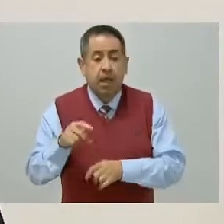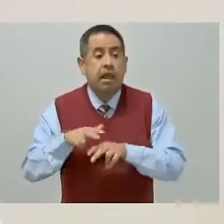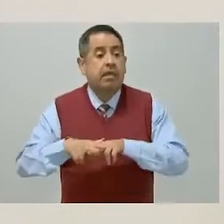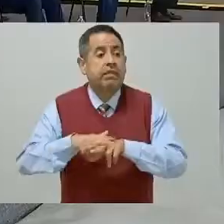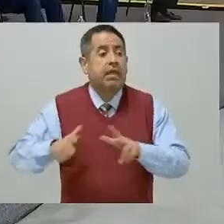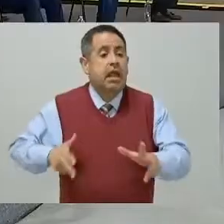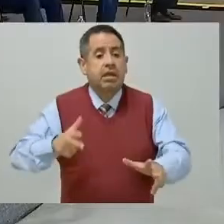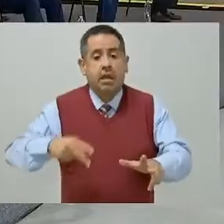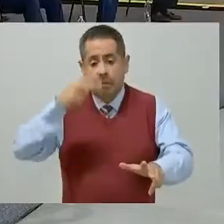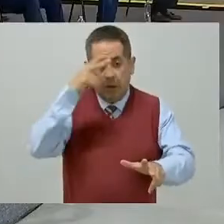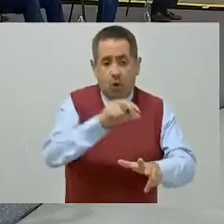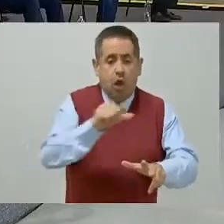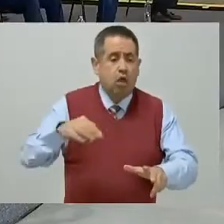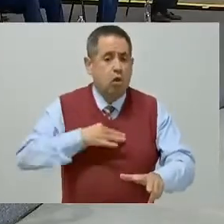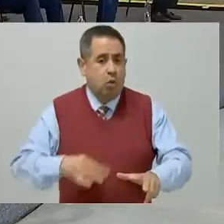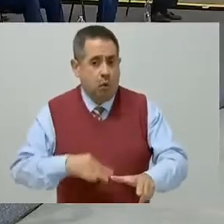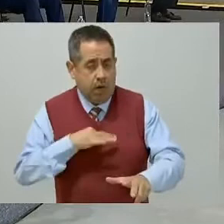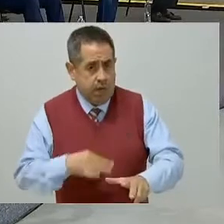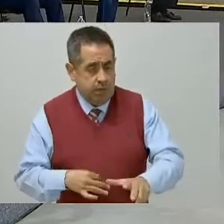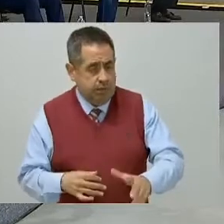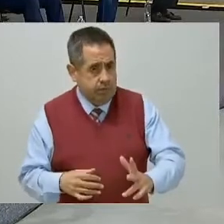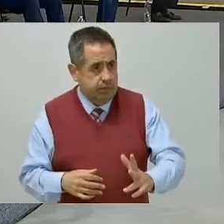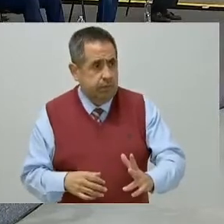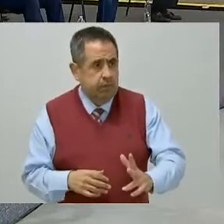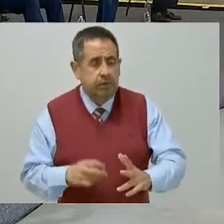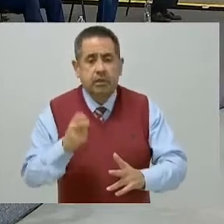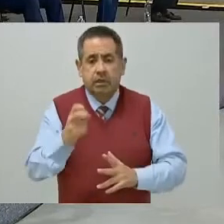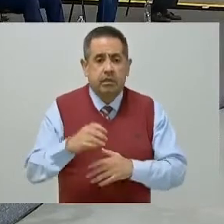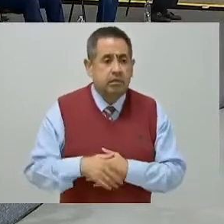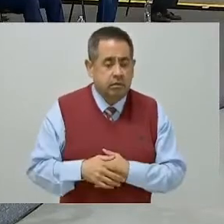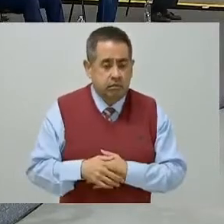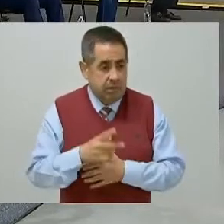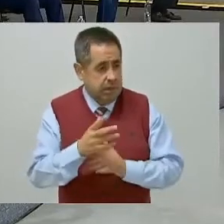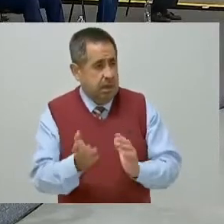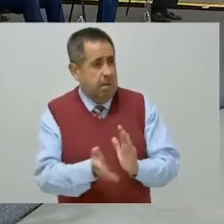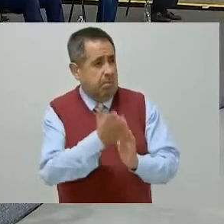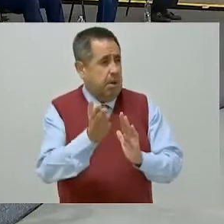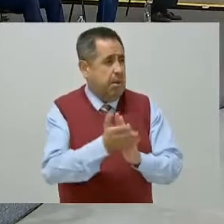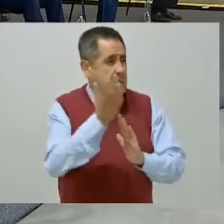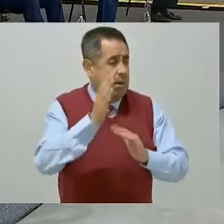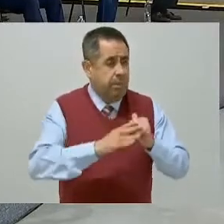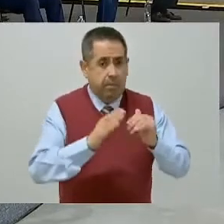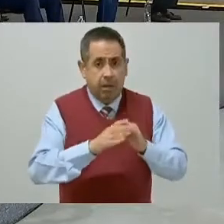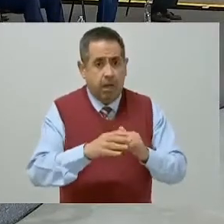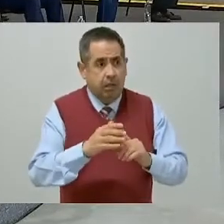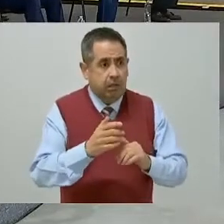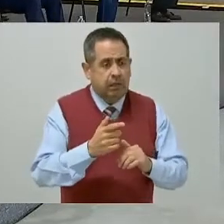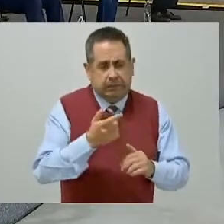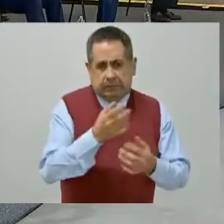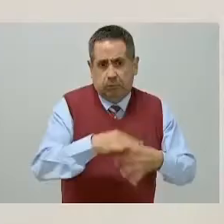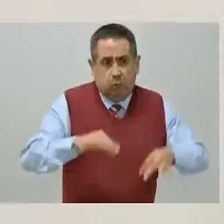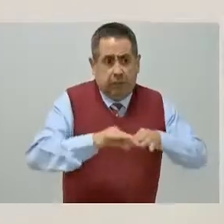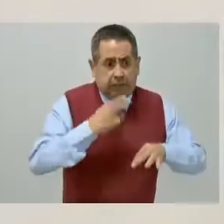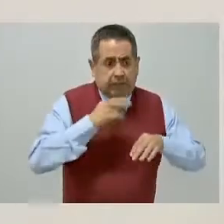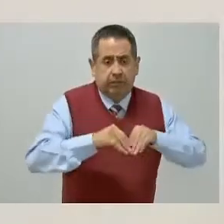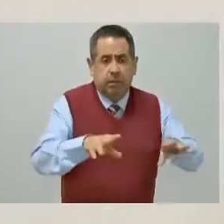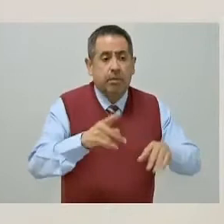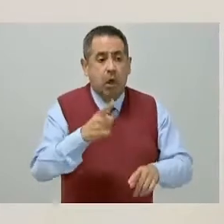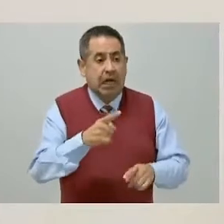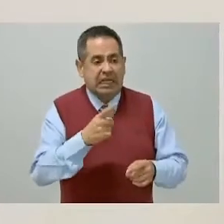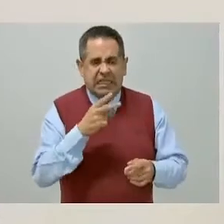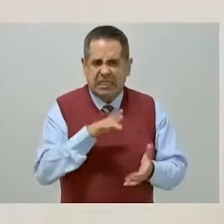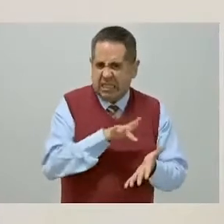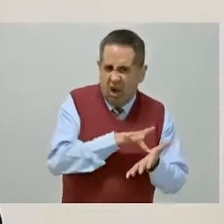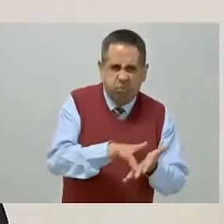-Toluca son más que dos obras con alto impacto económico y social. Se trata de dos pilares